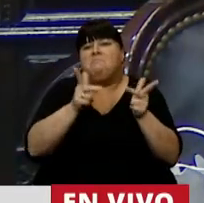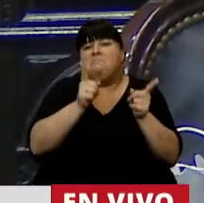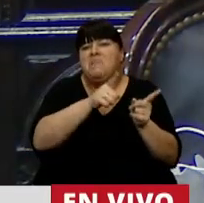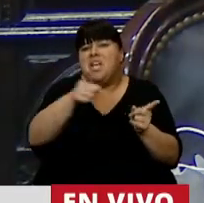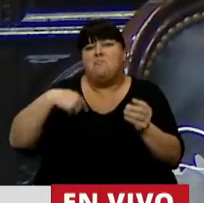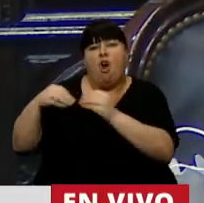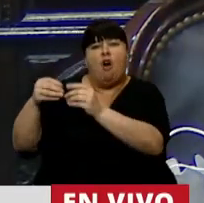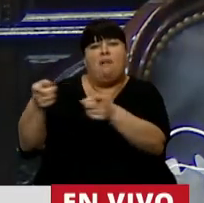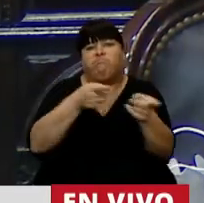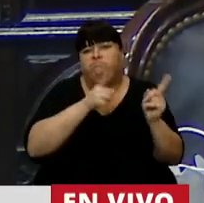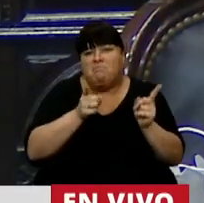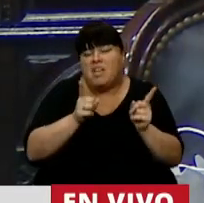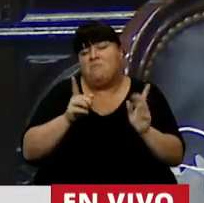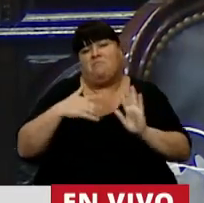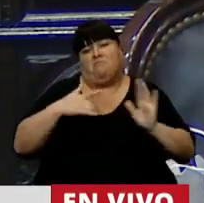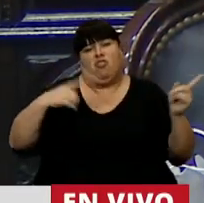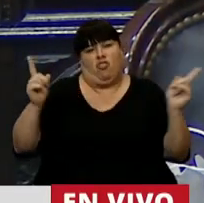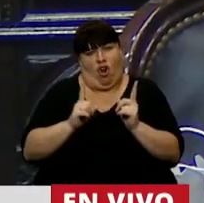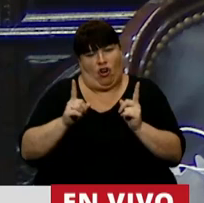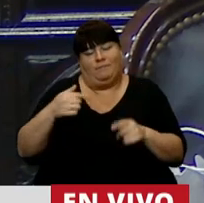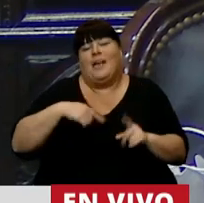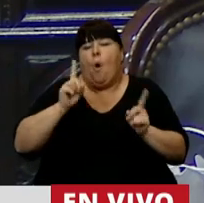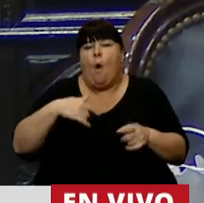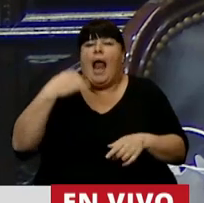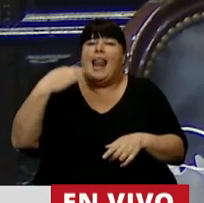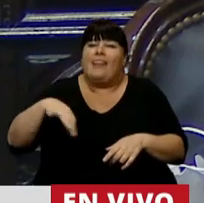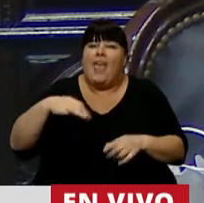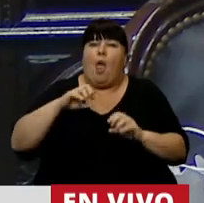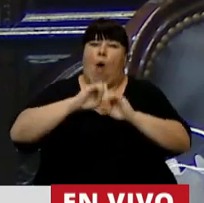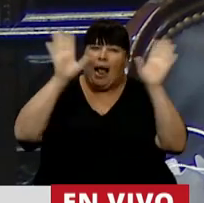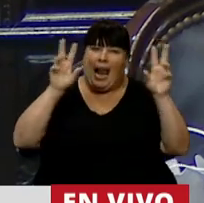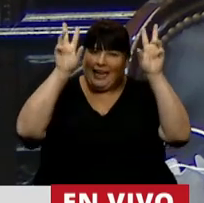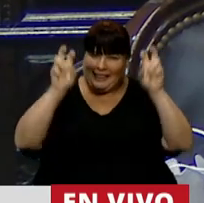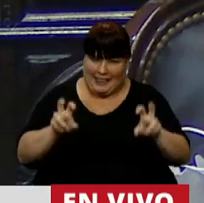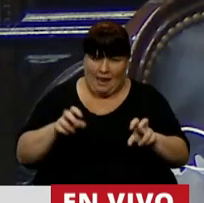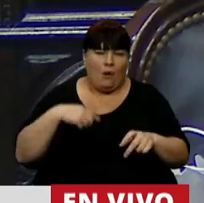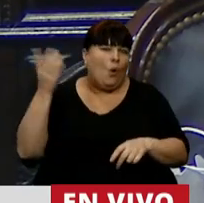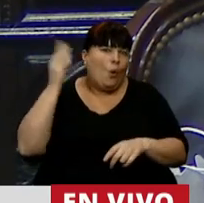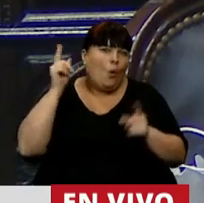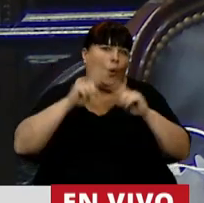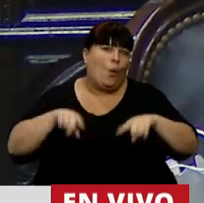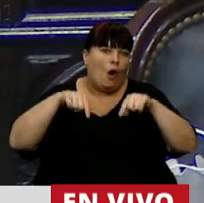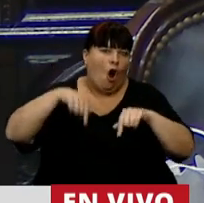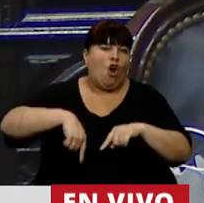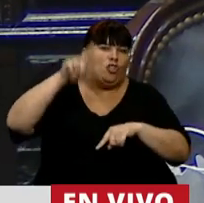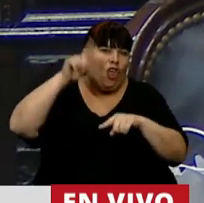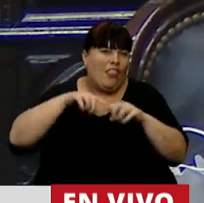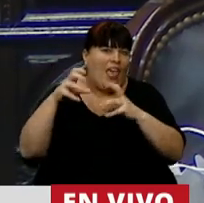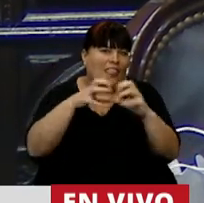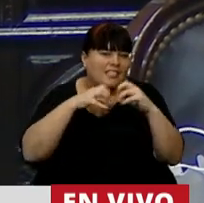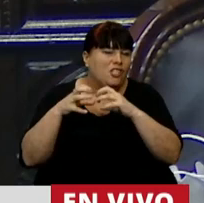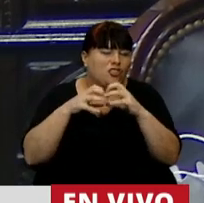muchas y muchos de mis compañeros y compañeras, siento la obligación de aclarar algunas cuestiones que vengo escuchando durante la sesión,